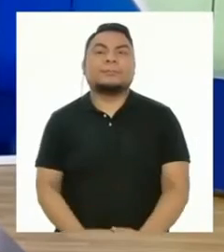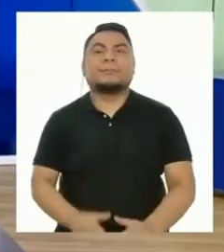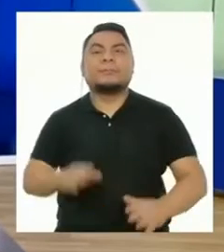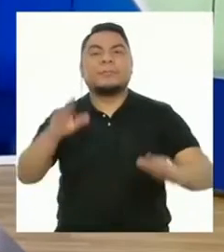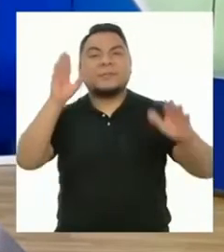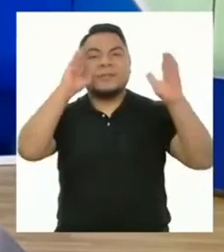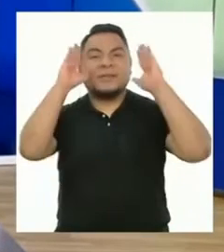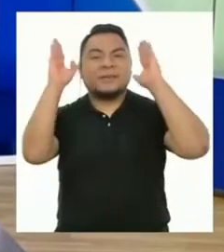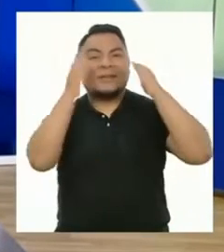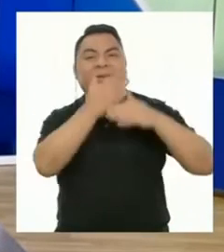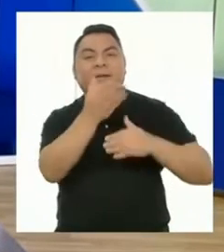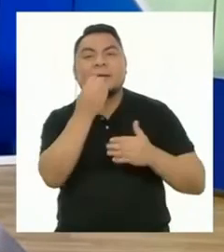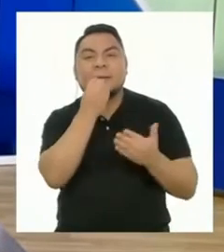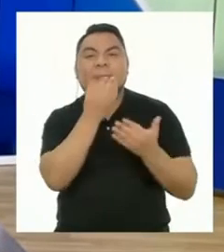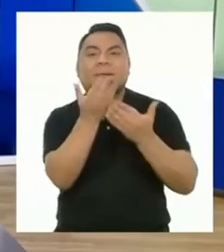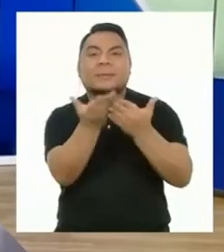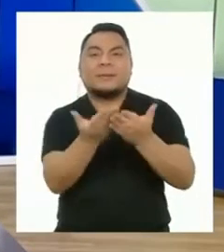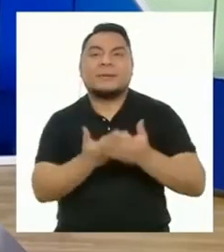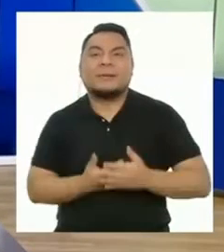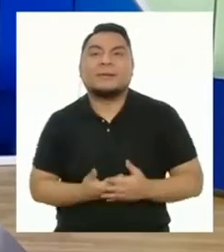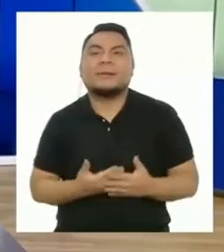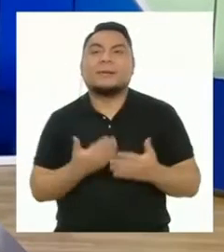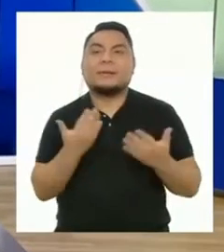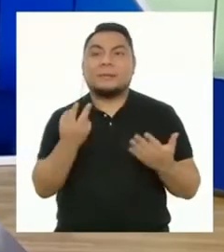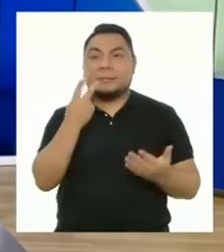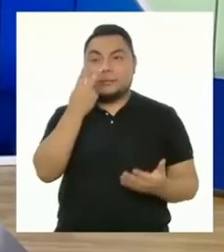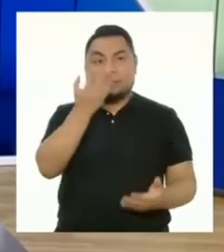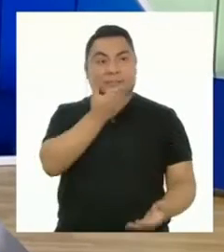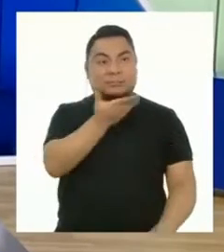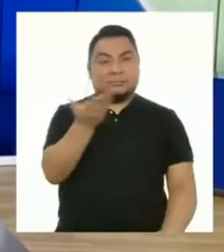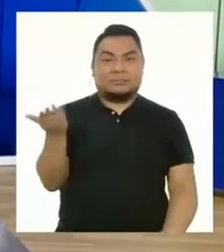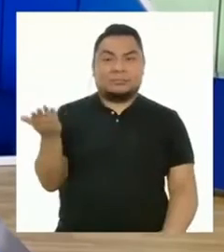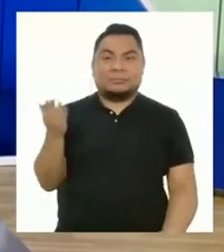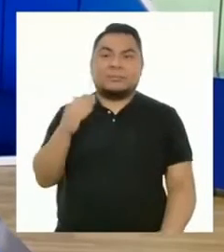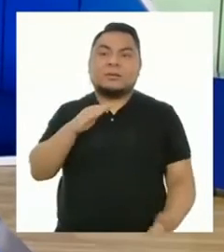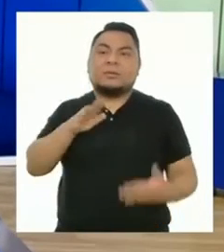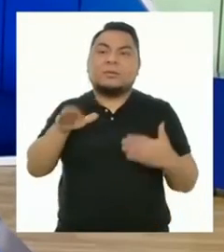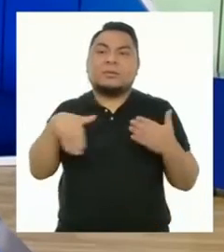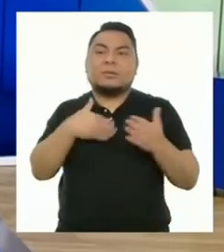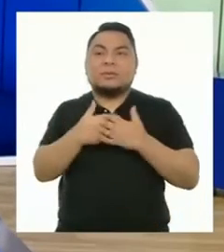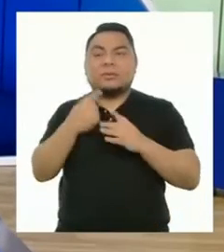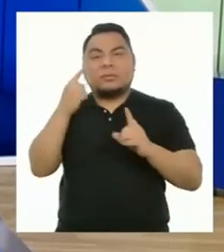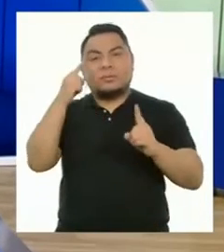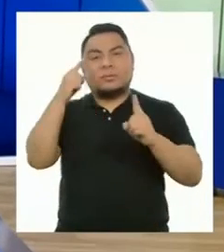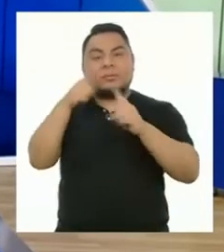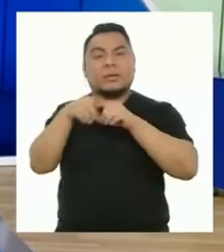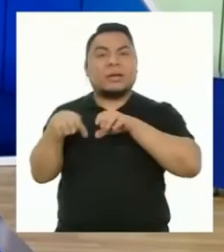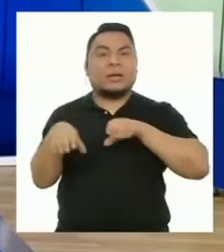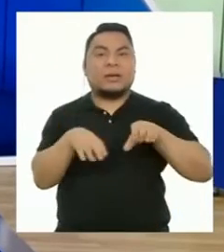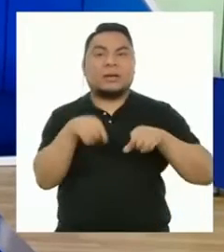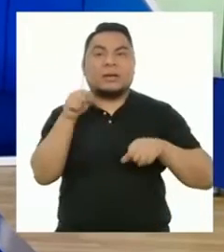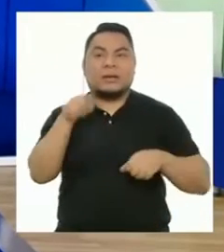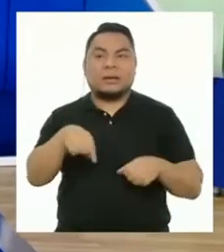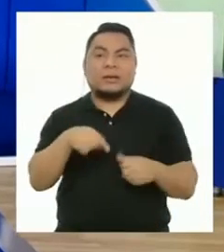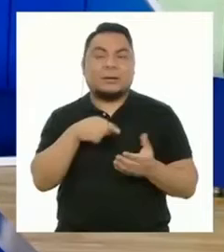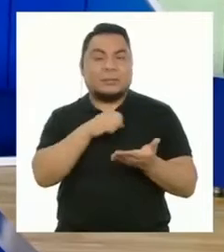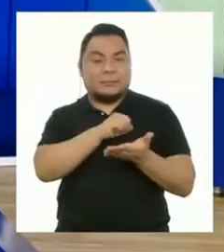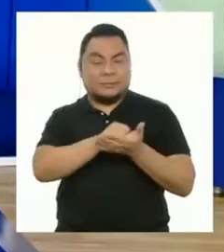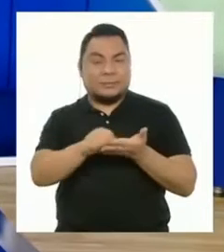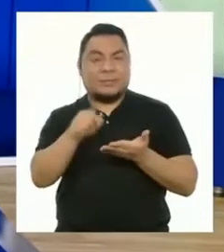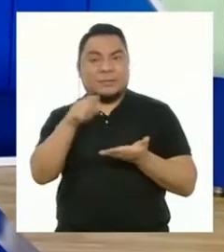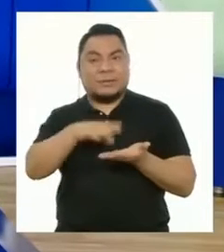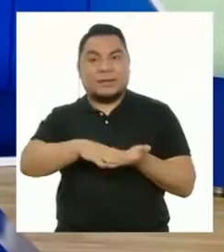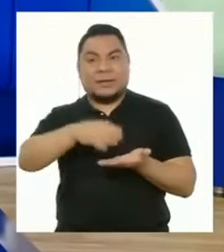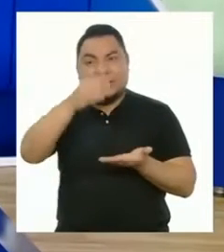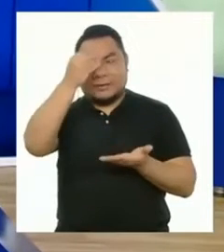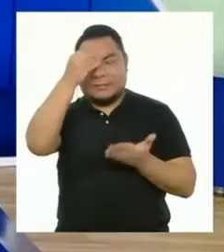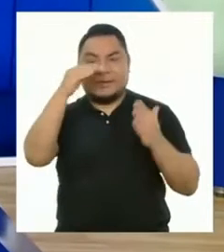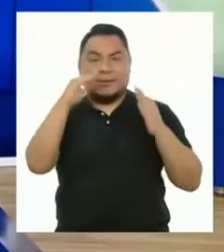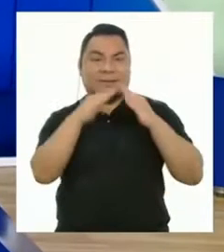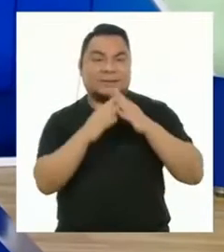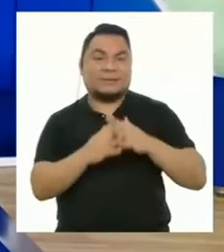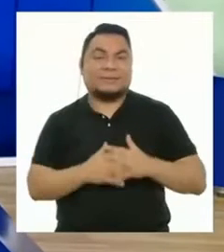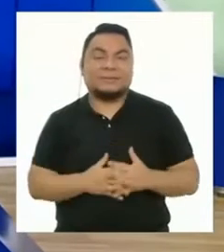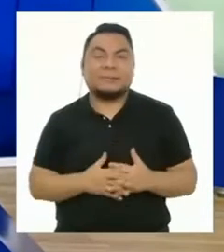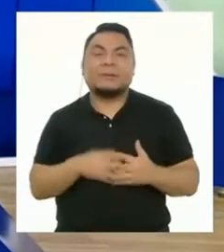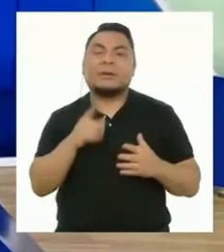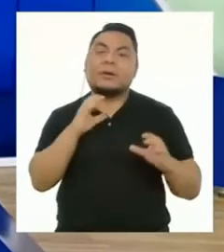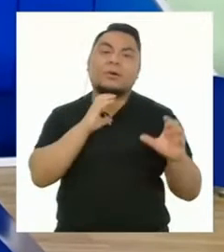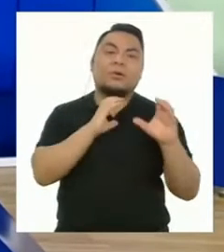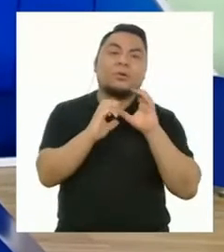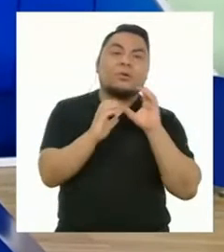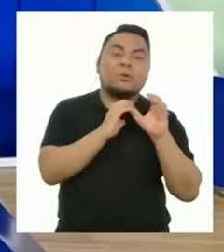Chicas y chicos, bienvenidos. ¿Ven todo esto? Son todos los retos que hemos desarrollado durante estos meses de Aprendo en Casa.